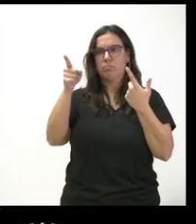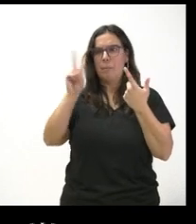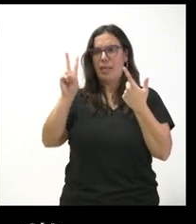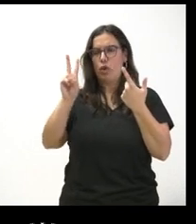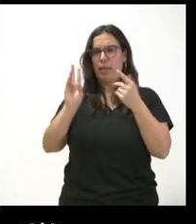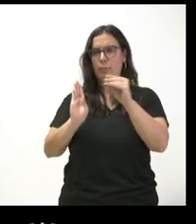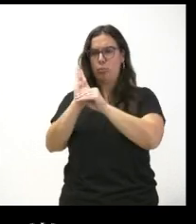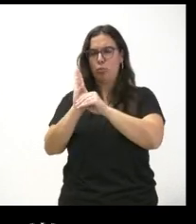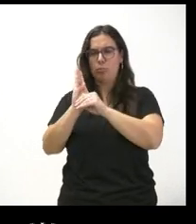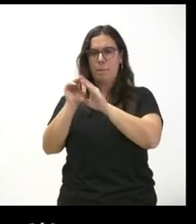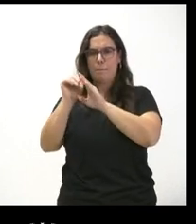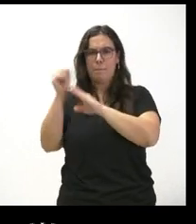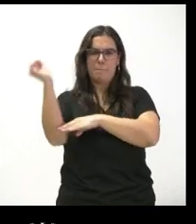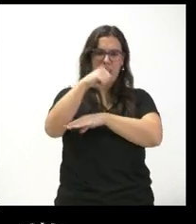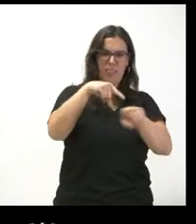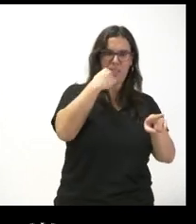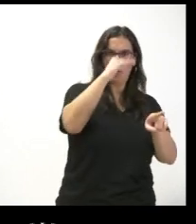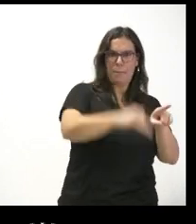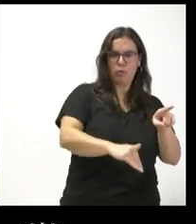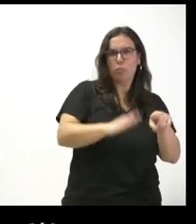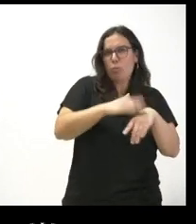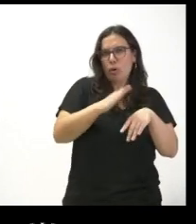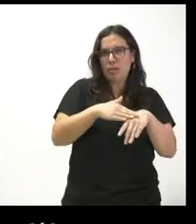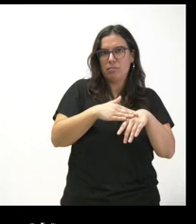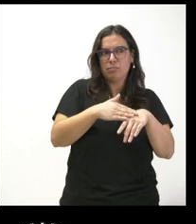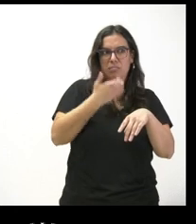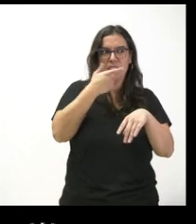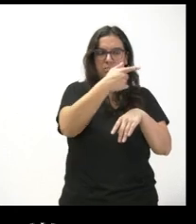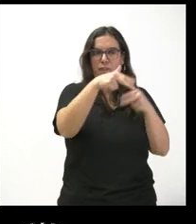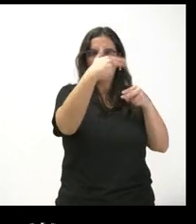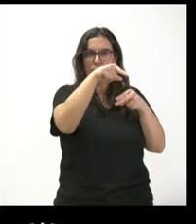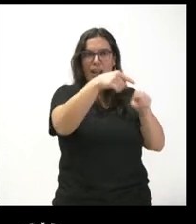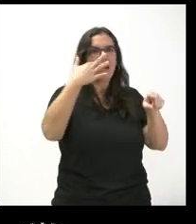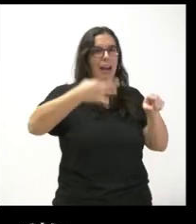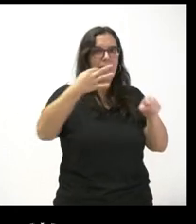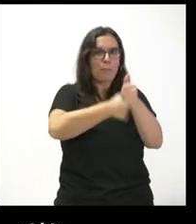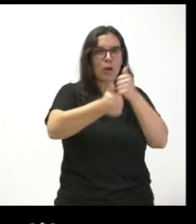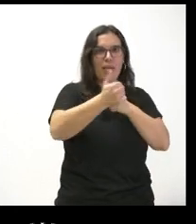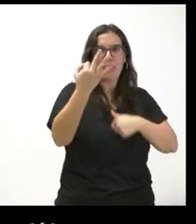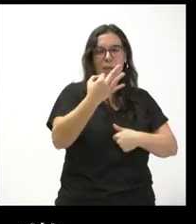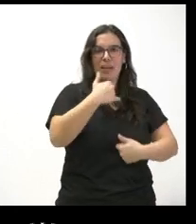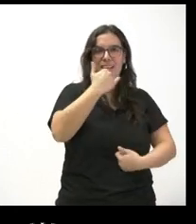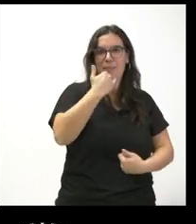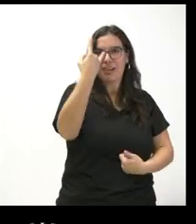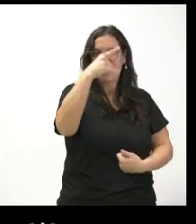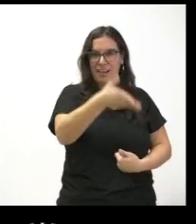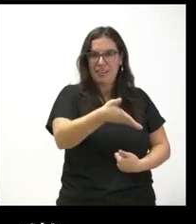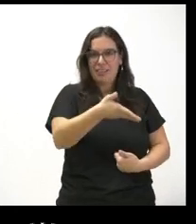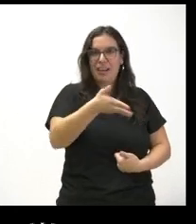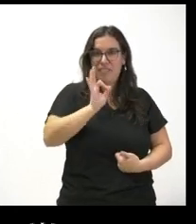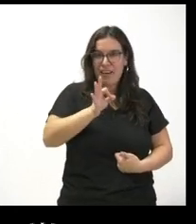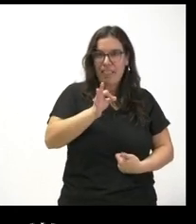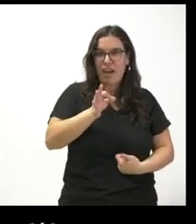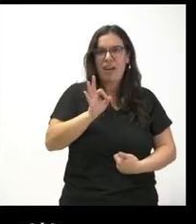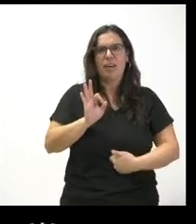península es saber un poco su postura al respecto si deben tener prioridad Zamora y Salamanca en estos fondos transfronterizos y si es cierto que